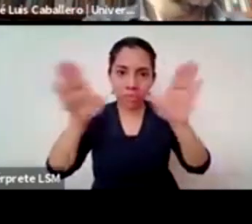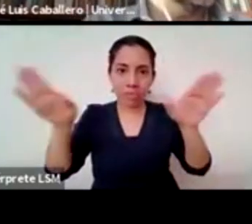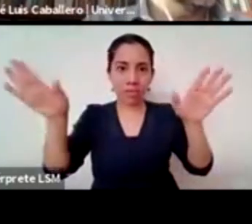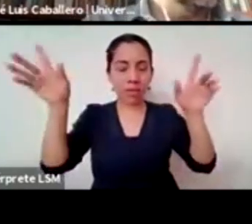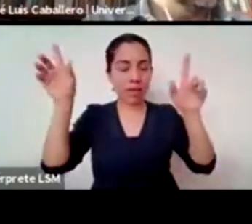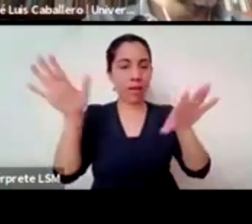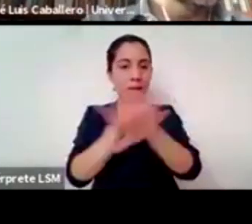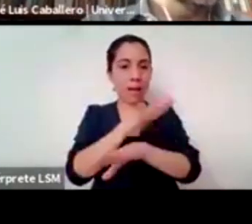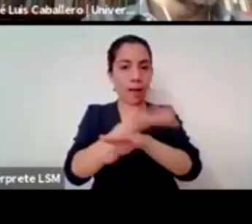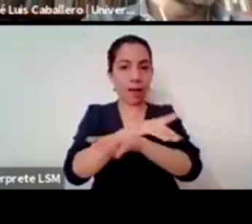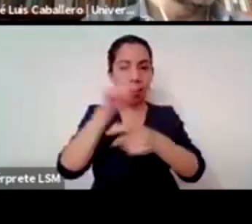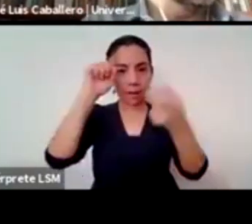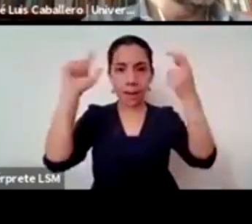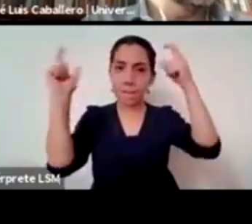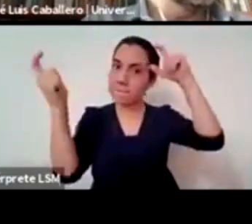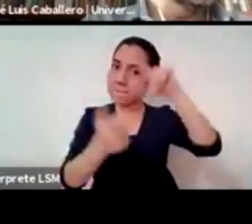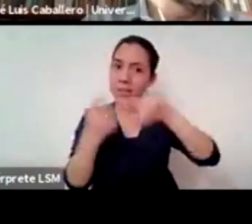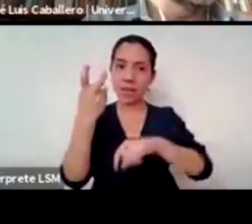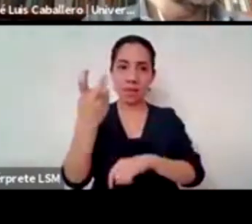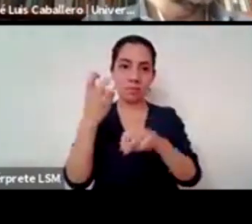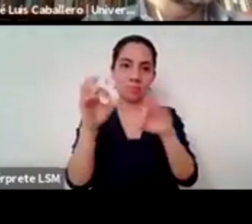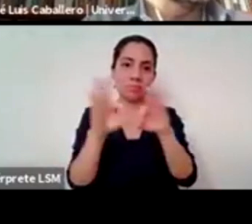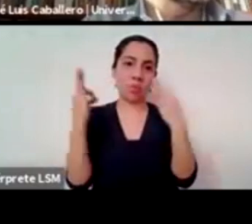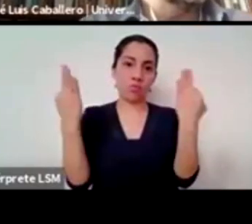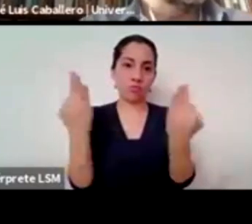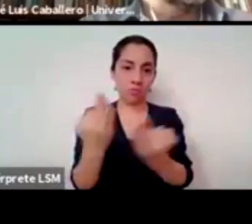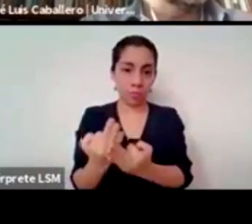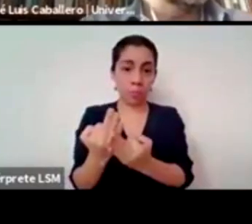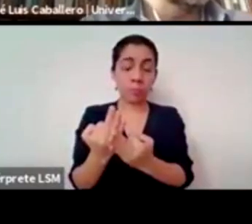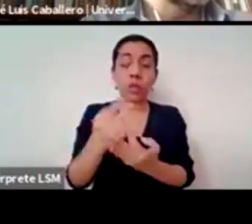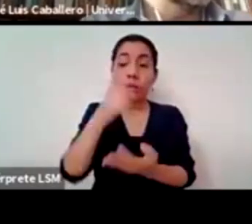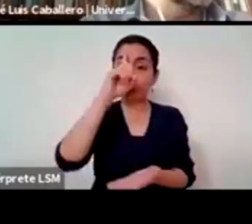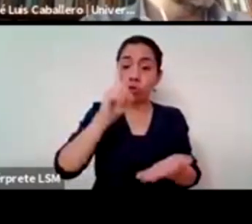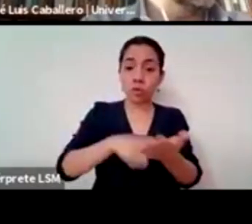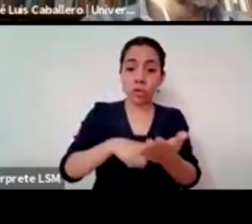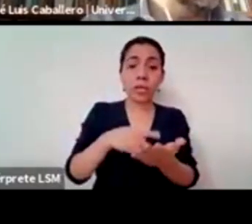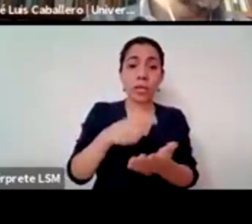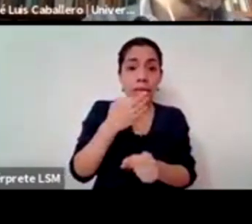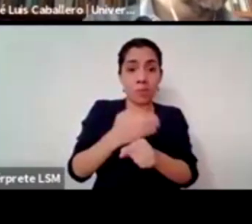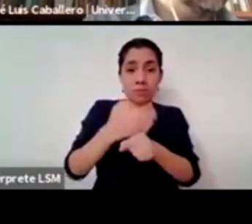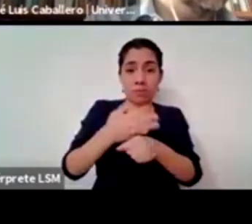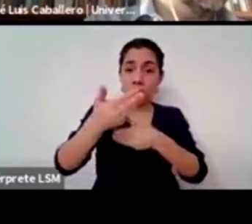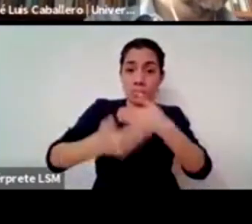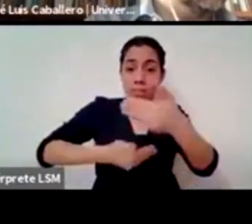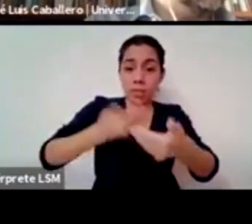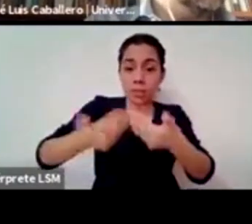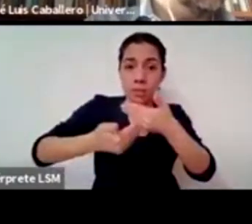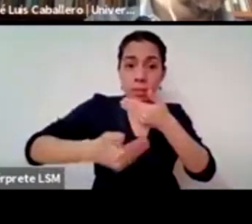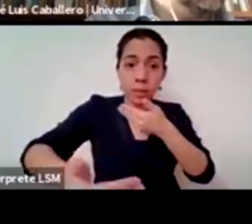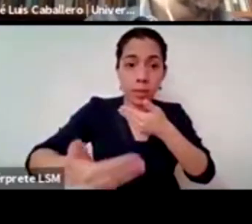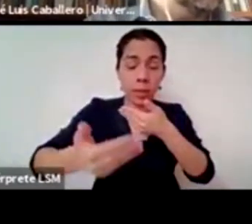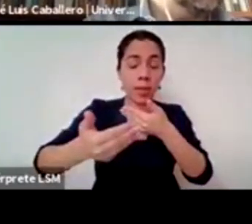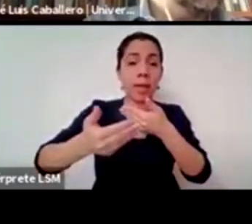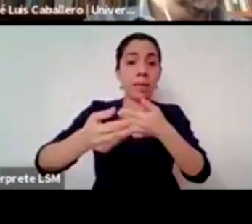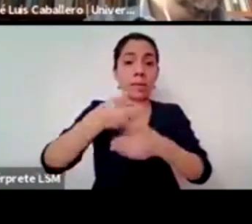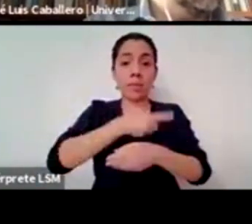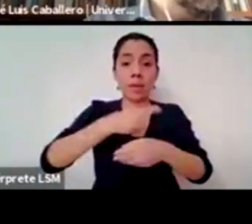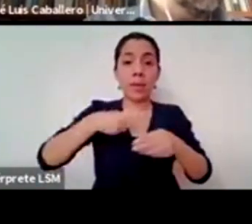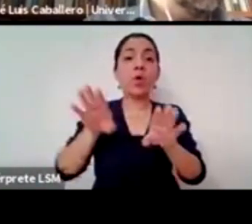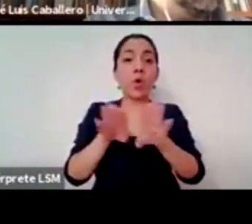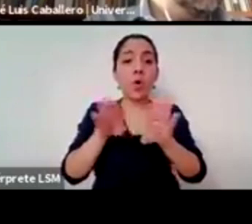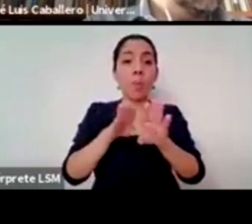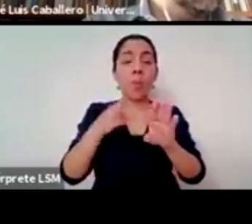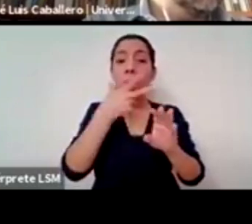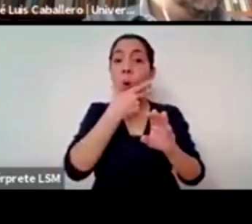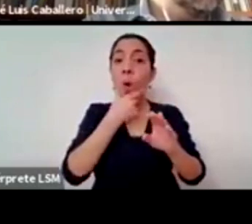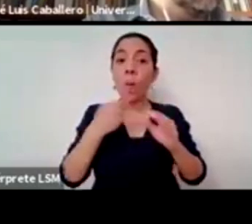realmente tenemos que enfrentar un tiempo de despatriarcalización de despatriarcalización el Estado en todos